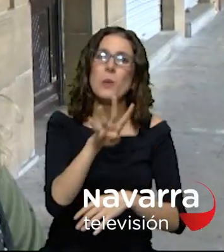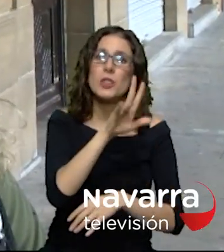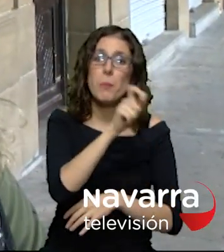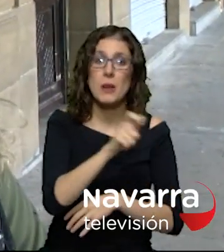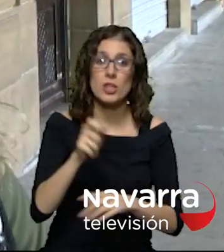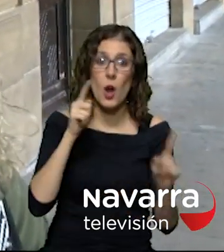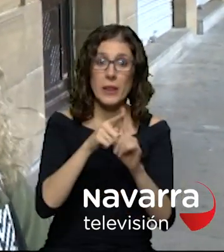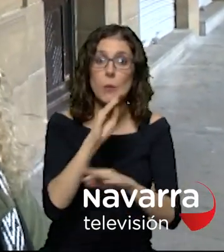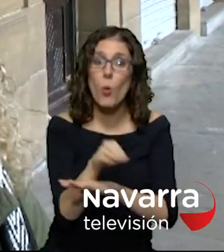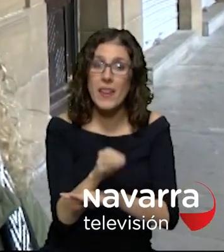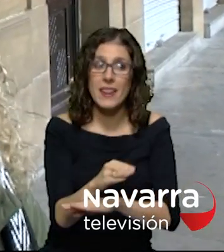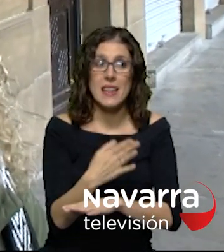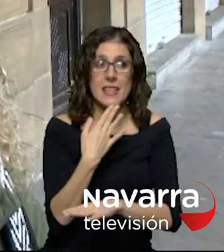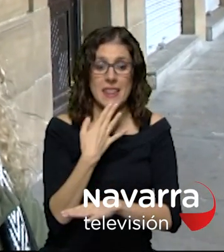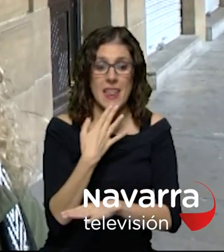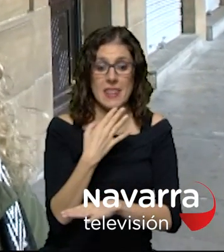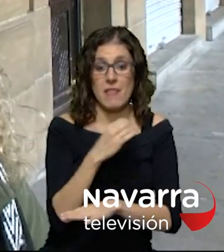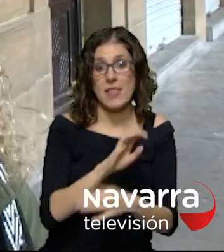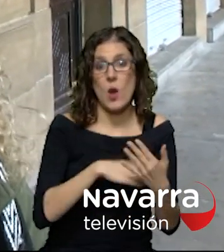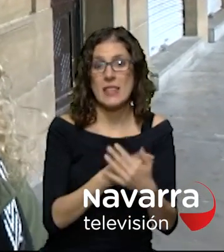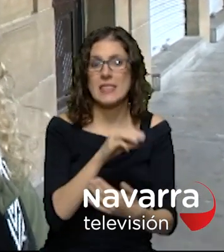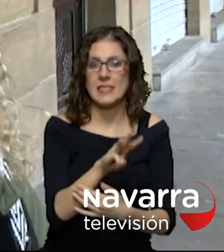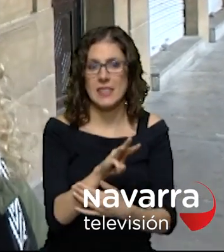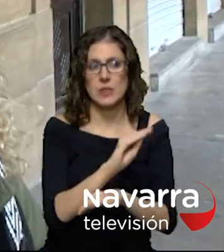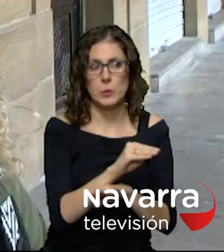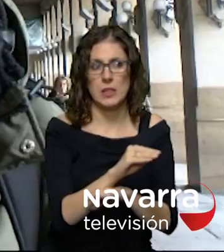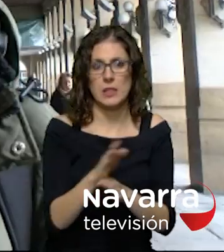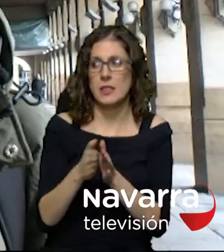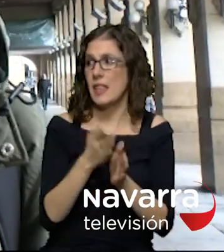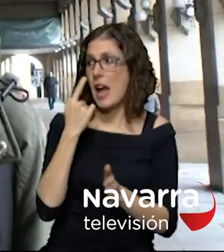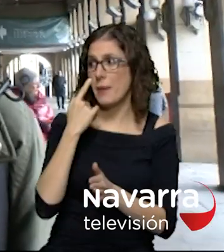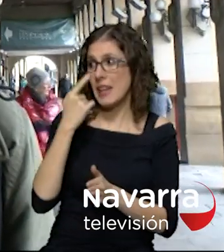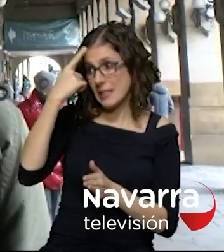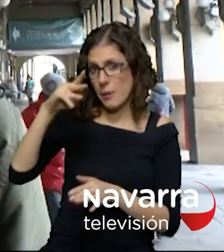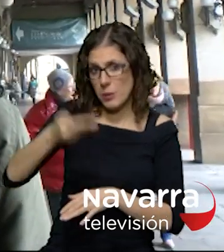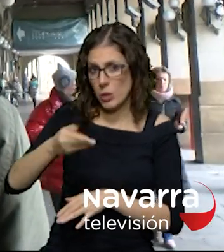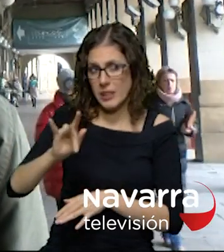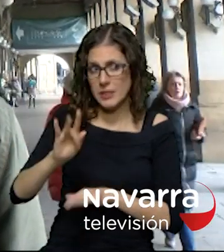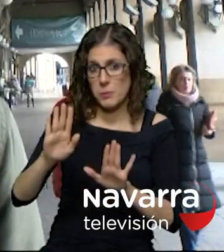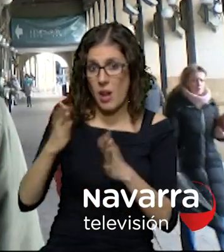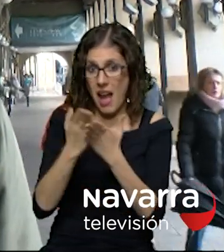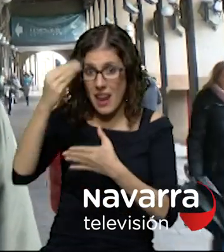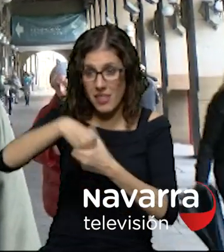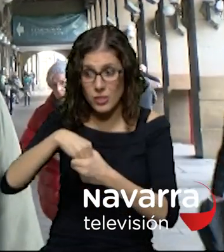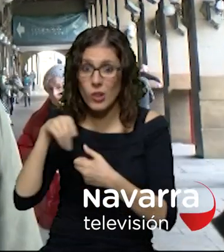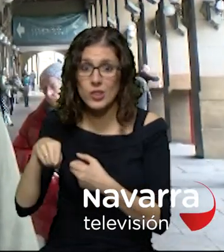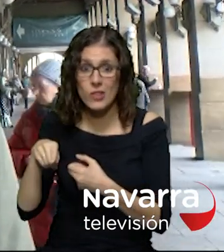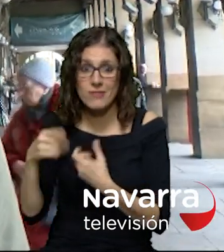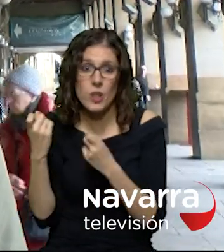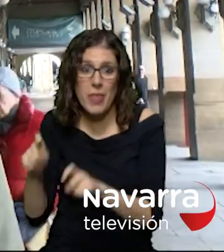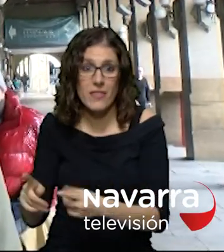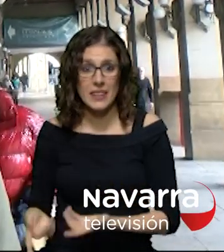importante saberlo sí pero en el aula no lo voy usar creo que hay cosas más importantes vinculadas más